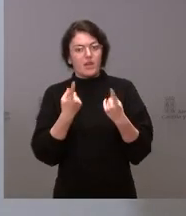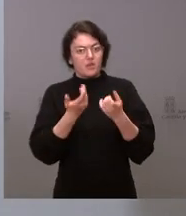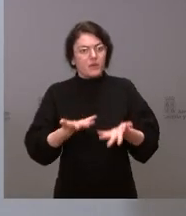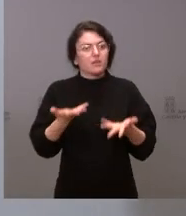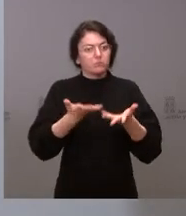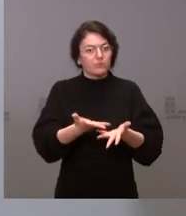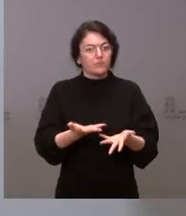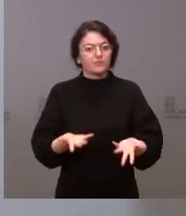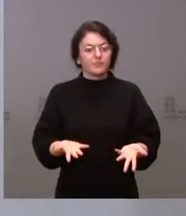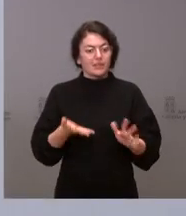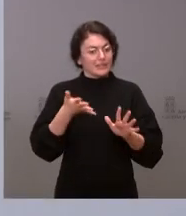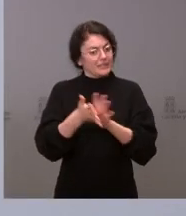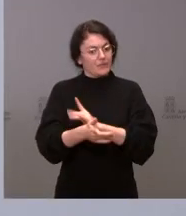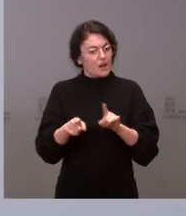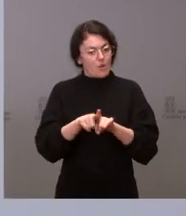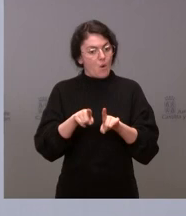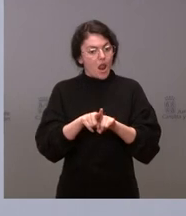Digamos que viene a ser un poco,